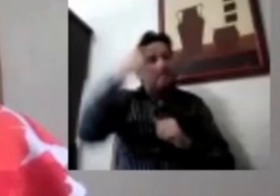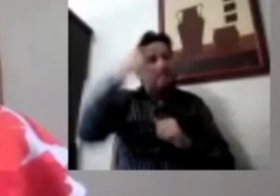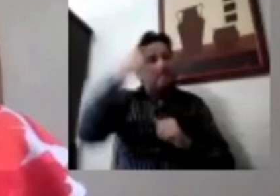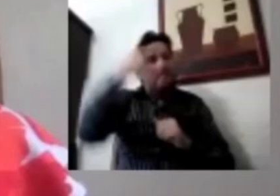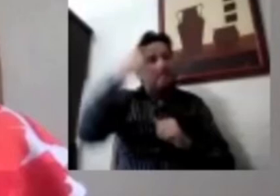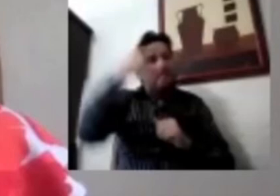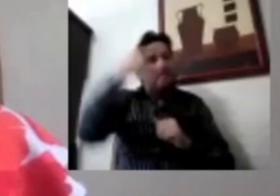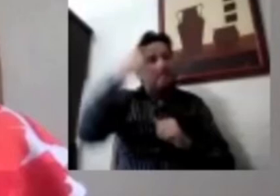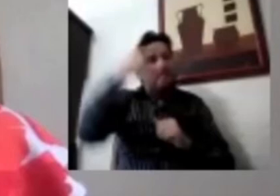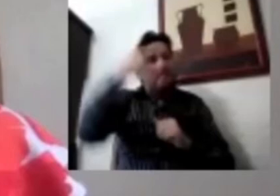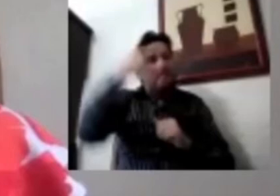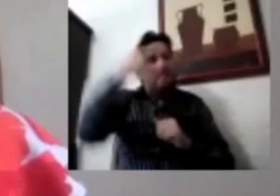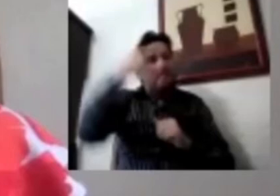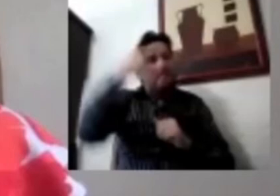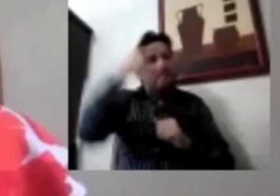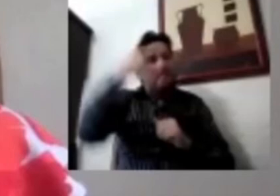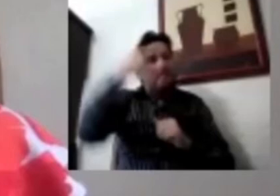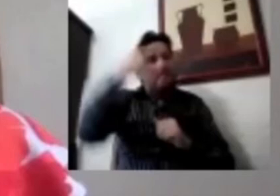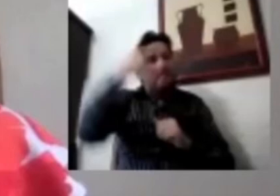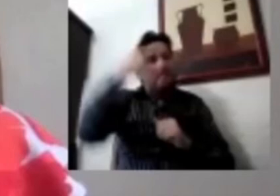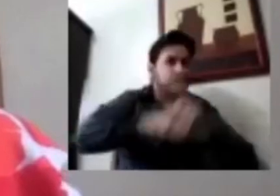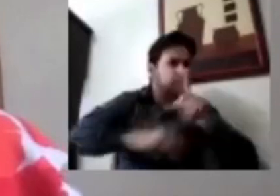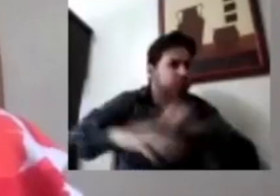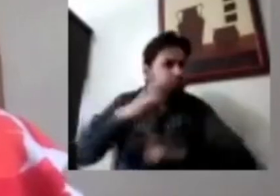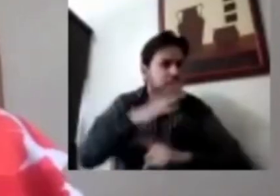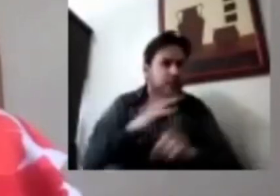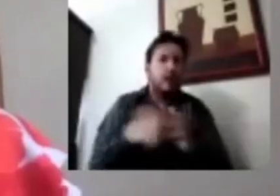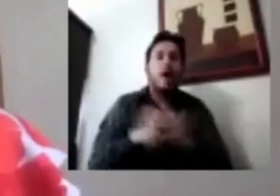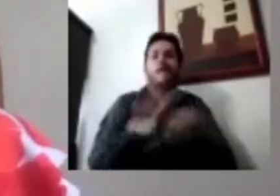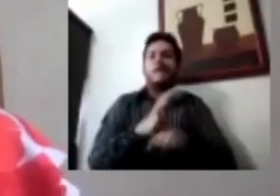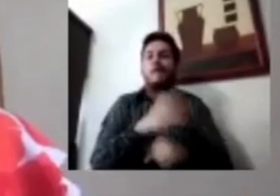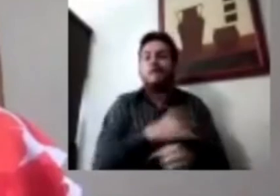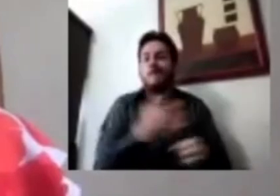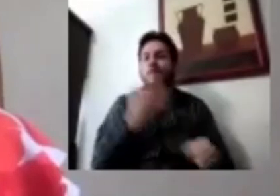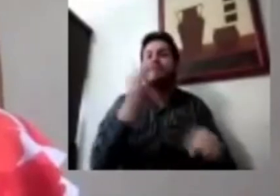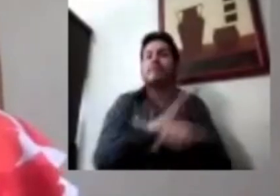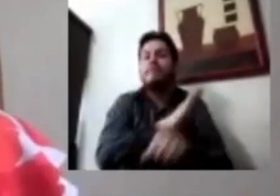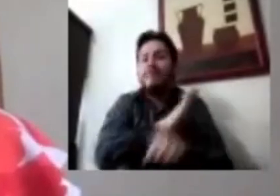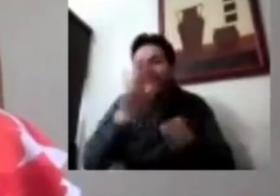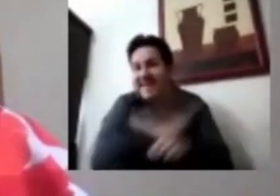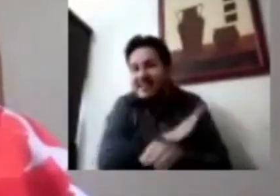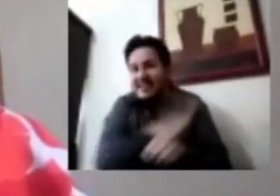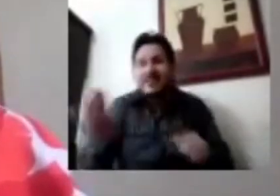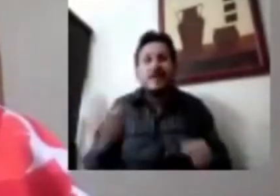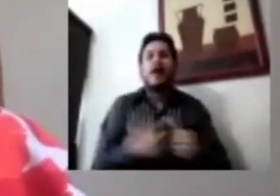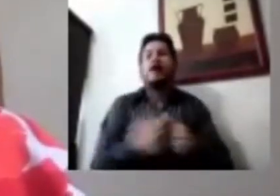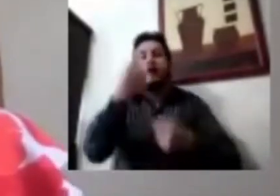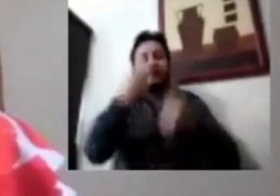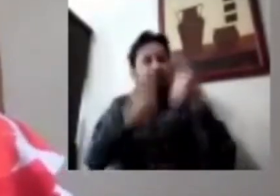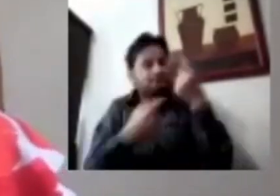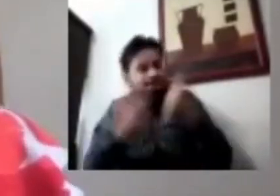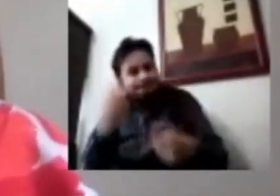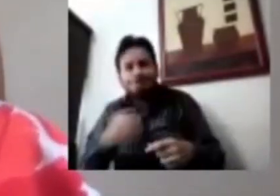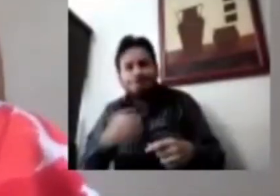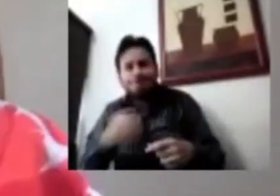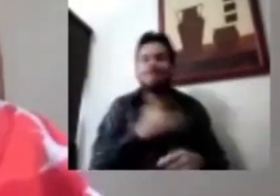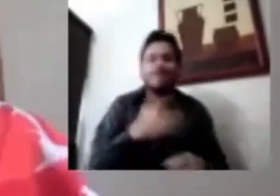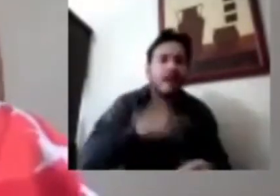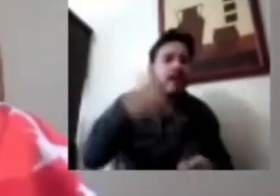para ver cuáles eran los impactos en el bienestar de los hogares. Entonces, utilizando una encuesta también de telefonía móvil,